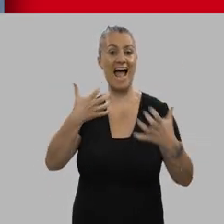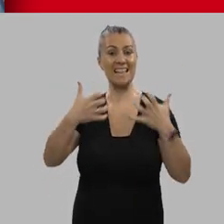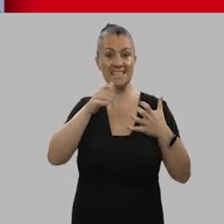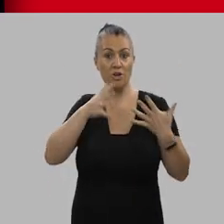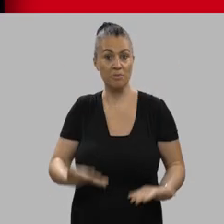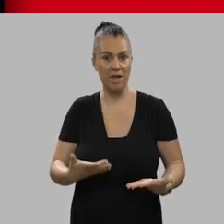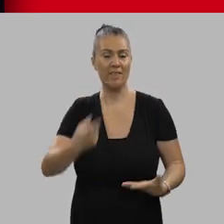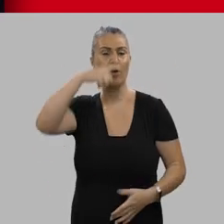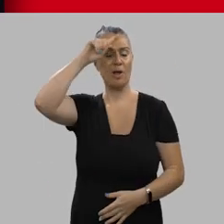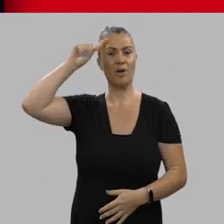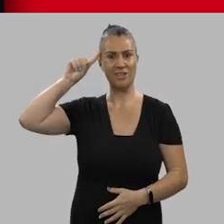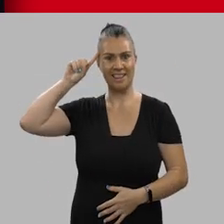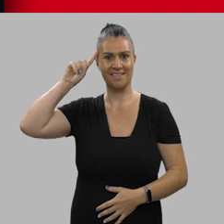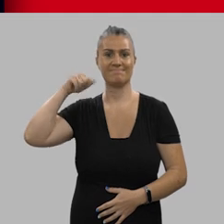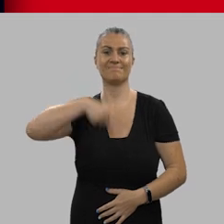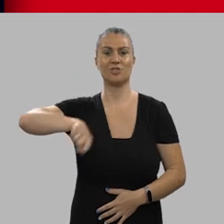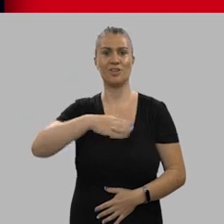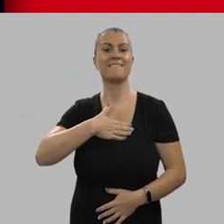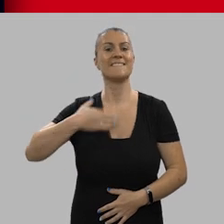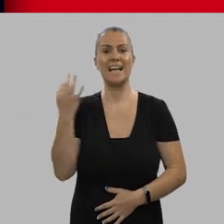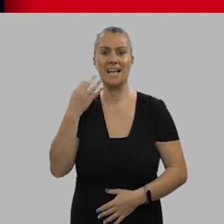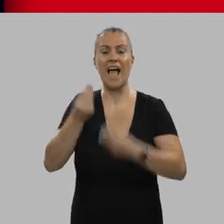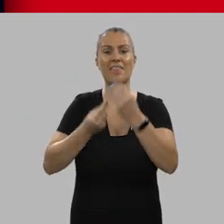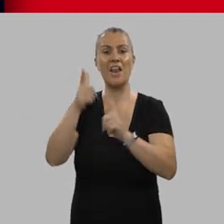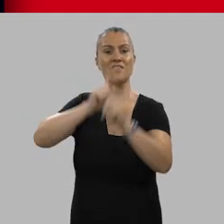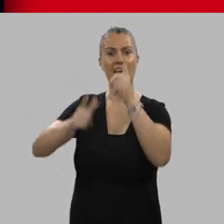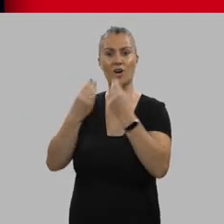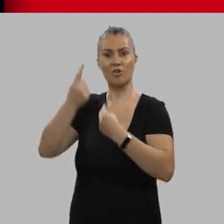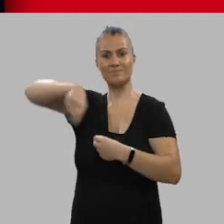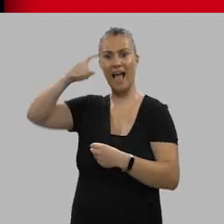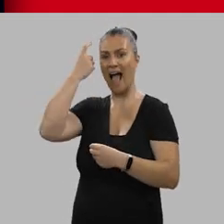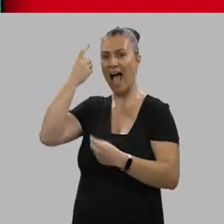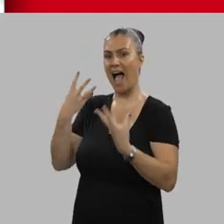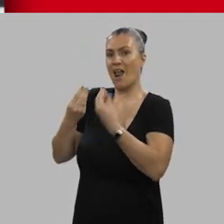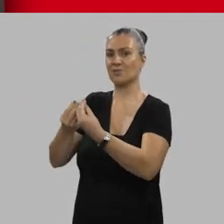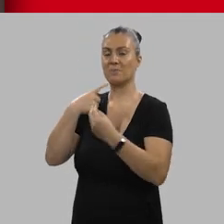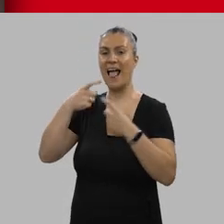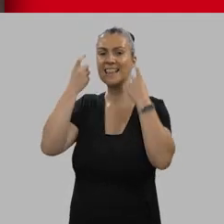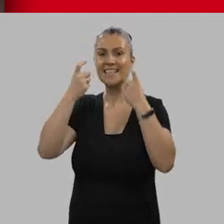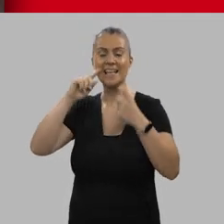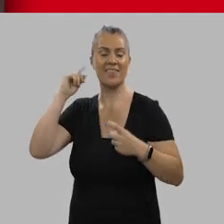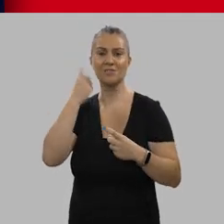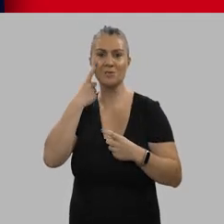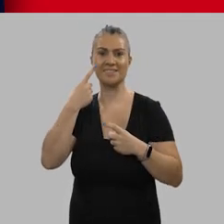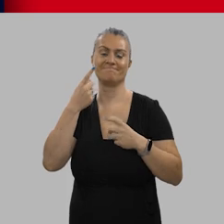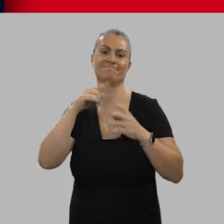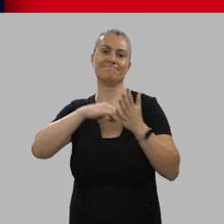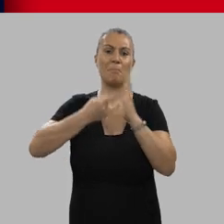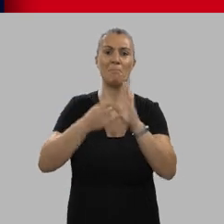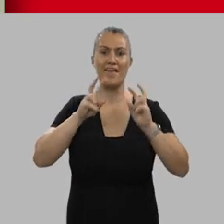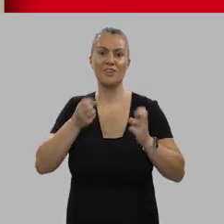Artísticas Contemporáneas de la OERJC, nos proponemos realizar un viaje junto a nuestro alumnado para descubrir nuevos medios expresivos,